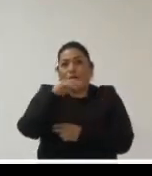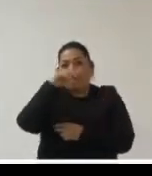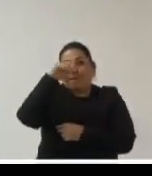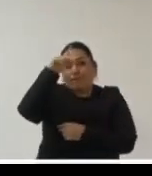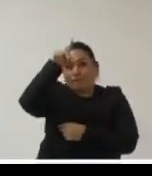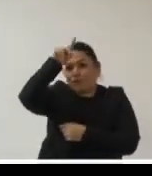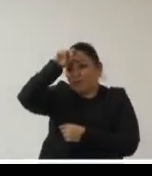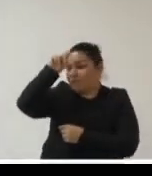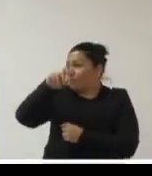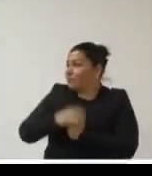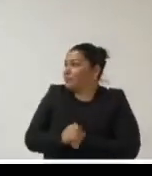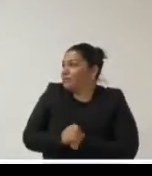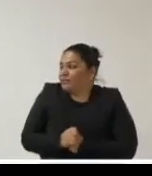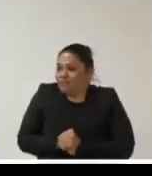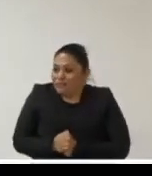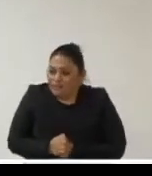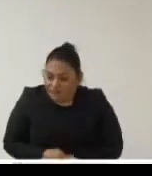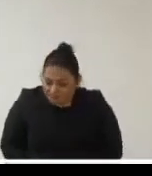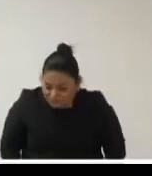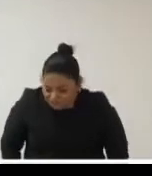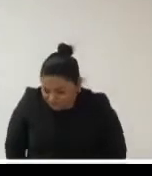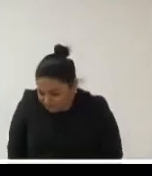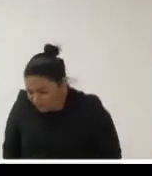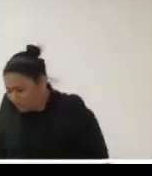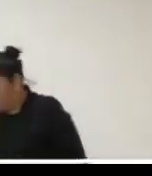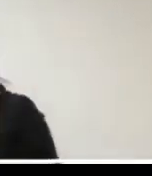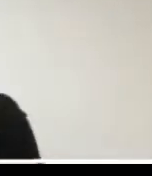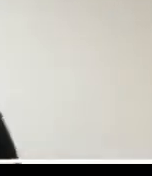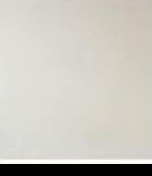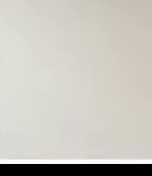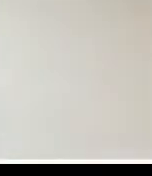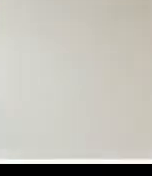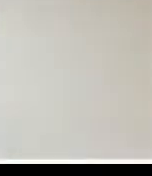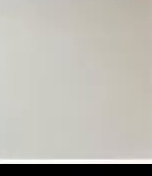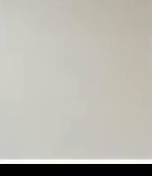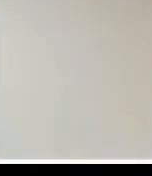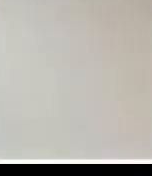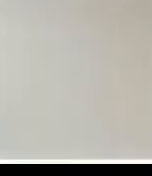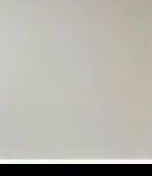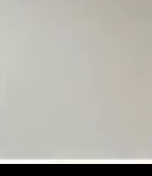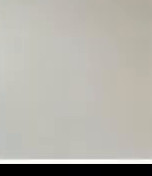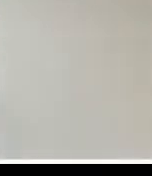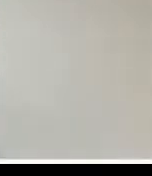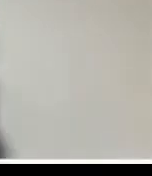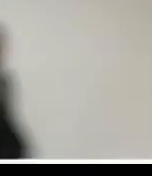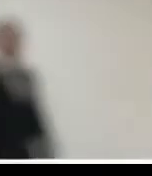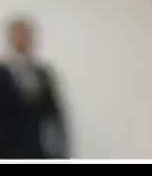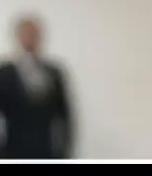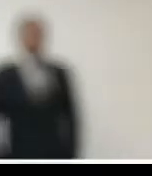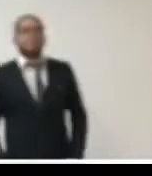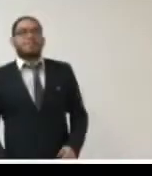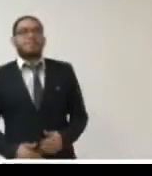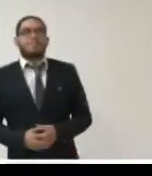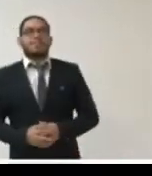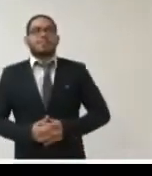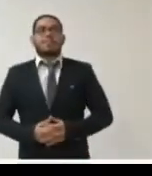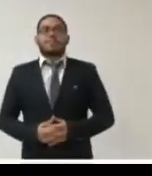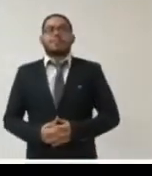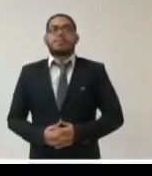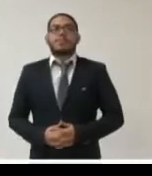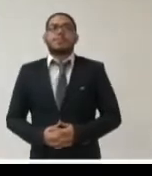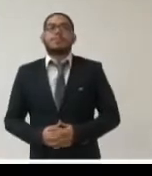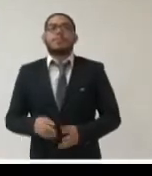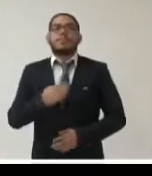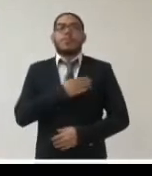bienvenido Eduardo tienes hasta 15 minutos por favor adelante Eva buenas tardes y buenas tardes con todos muchas gracias